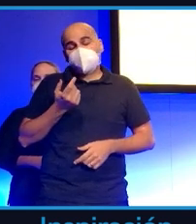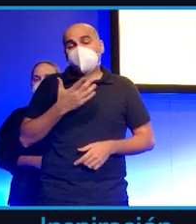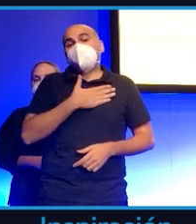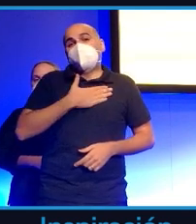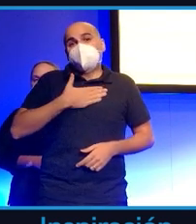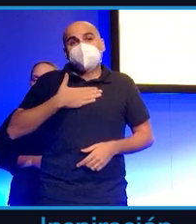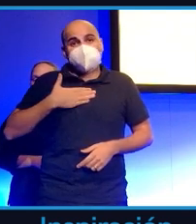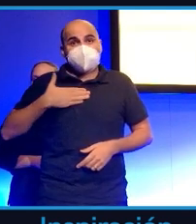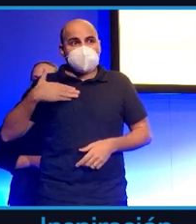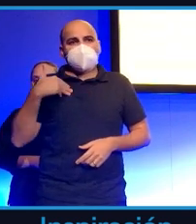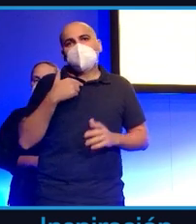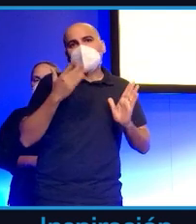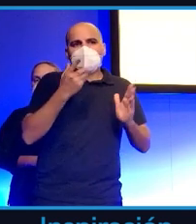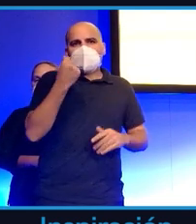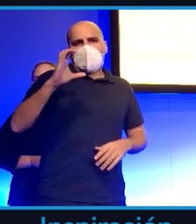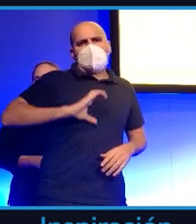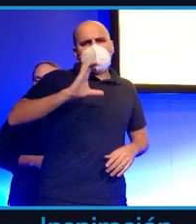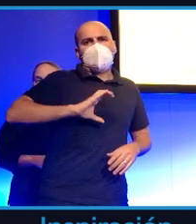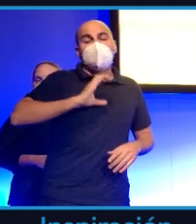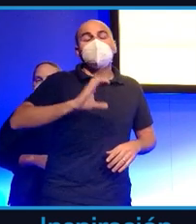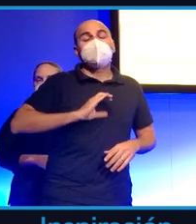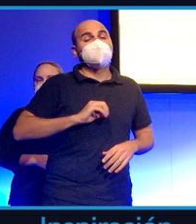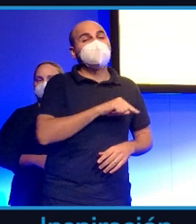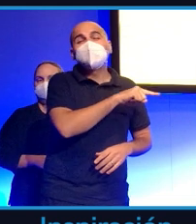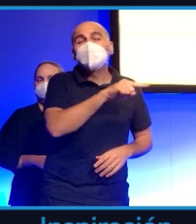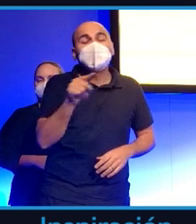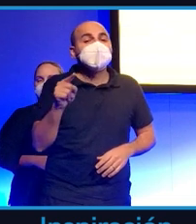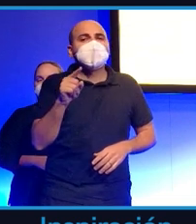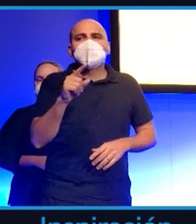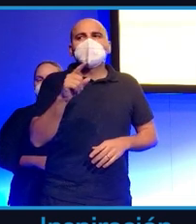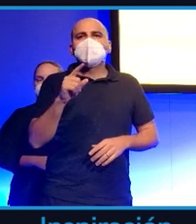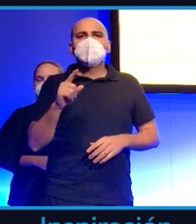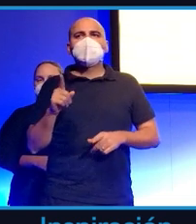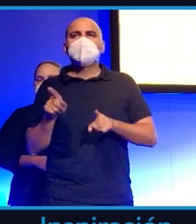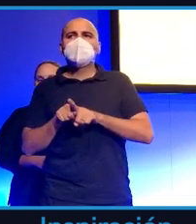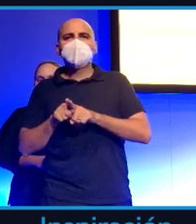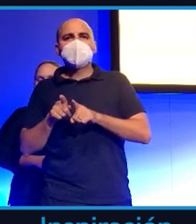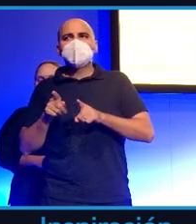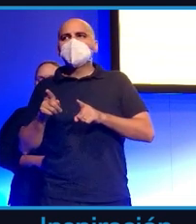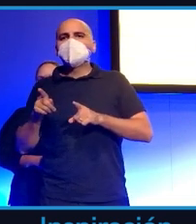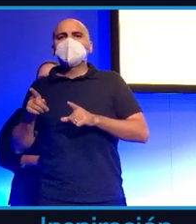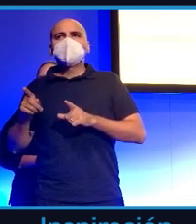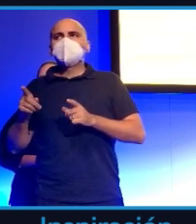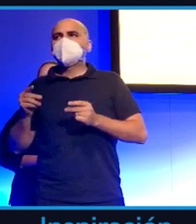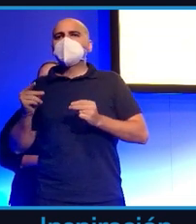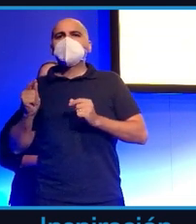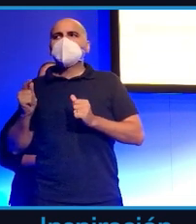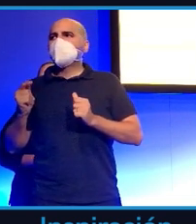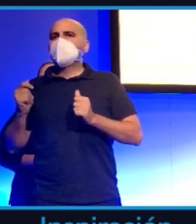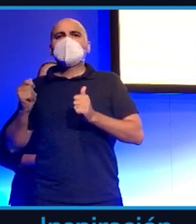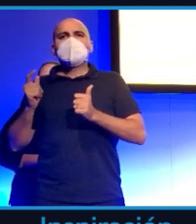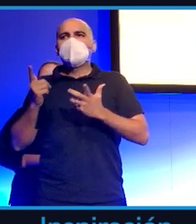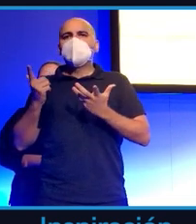contratos ya para la época, ganaban mucho dinero y ellos no tenían por qué, digamos,